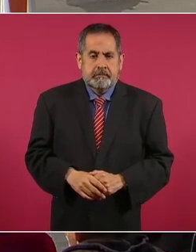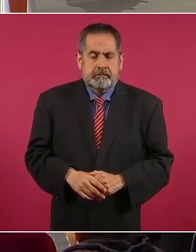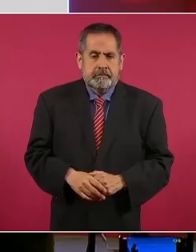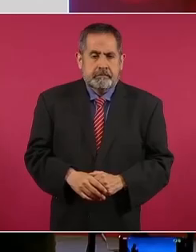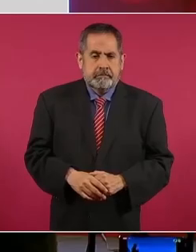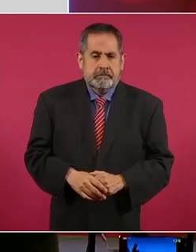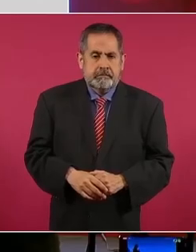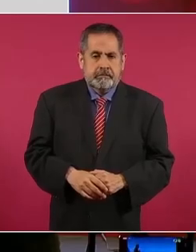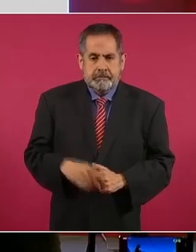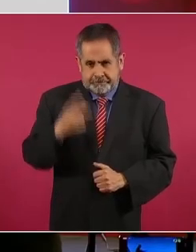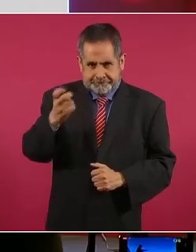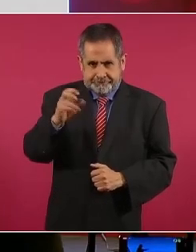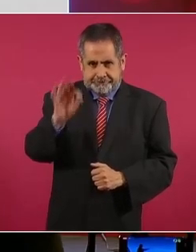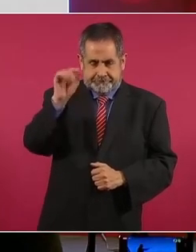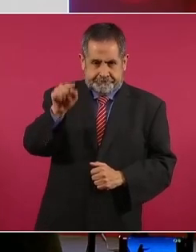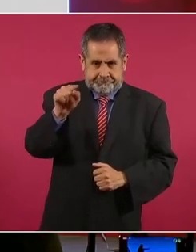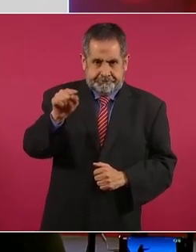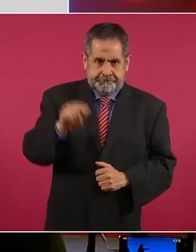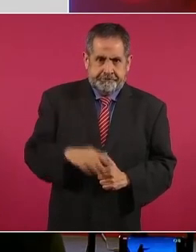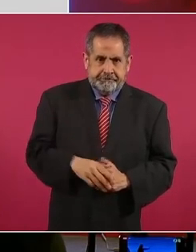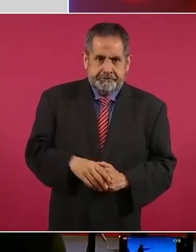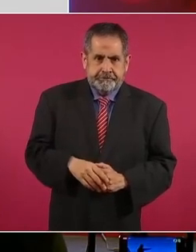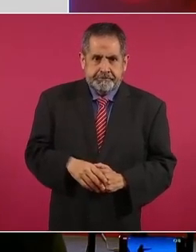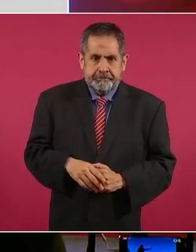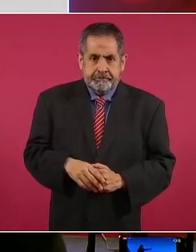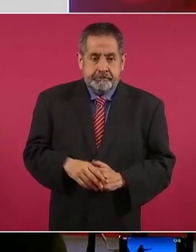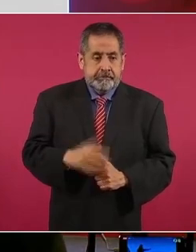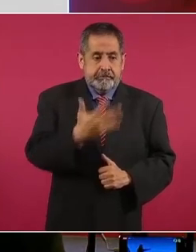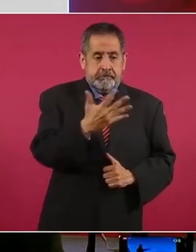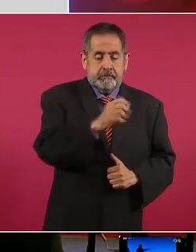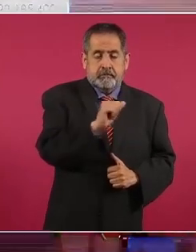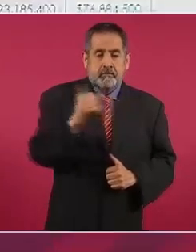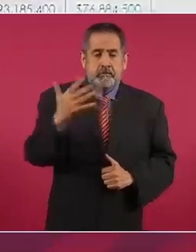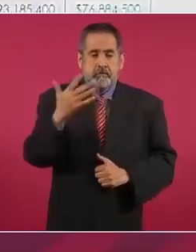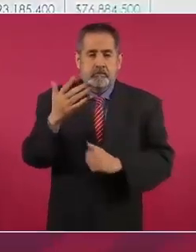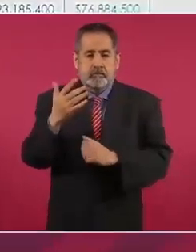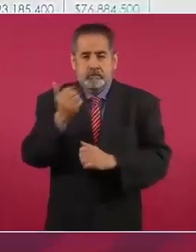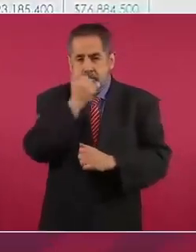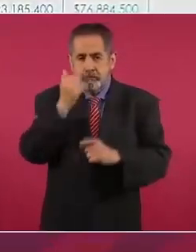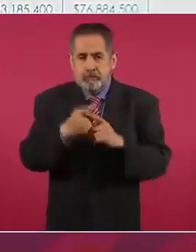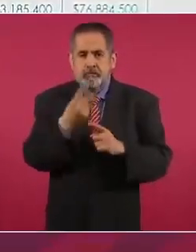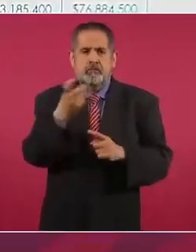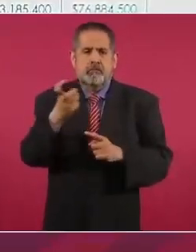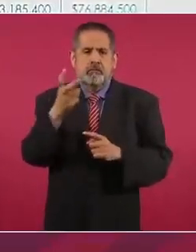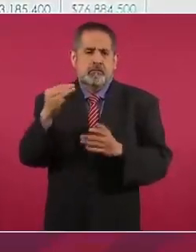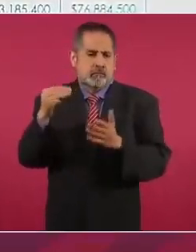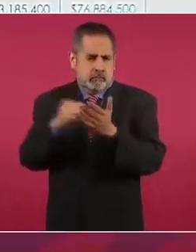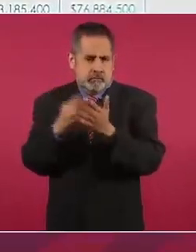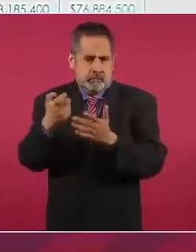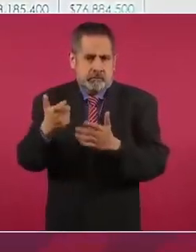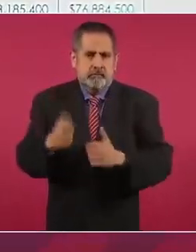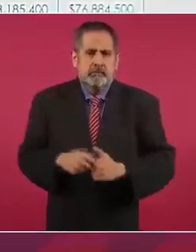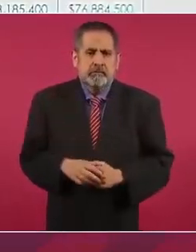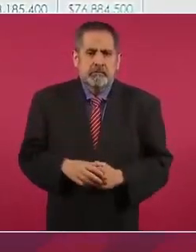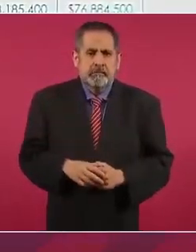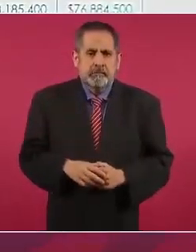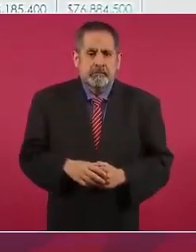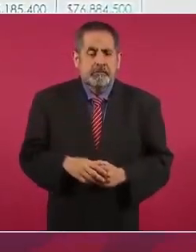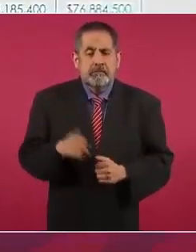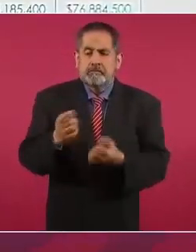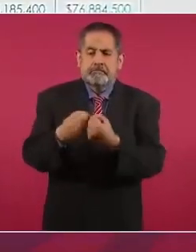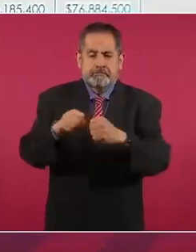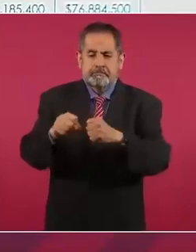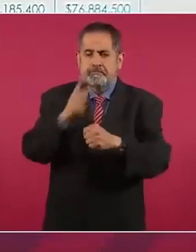Aquí está. De 5 a 50 alumnos, 200 mil pesos para la